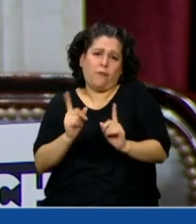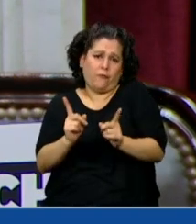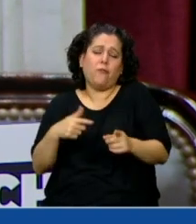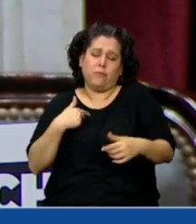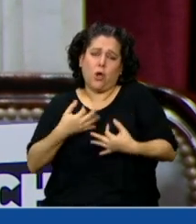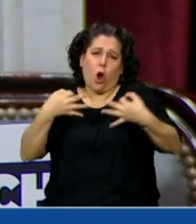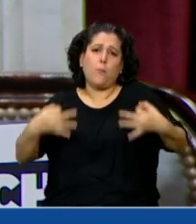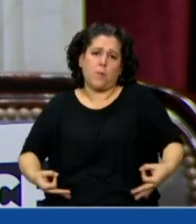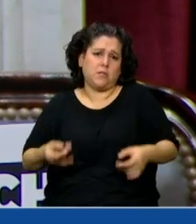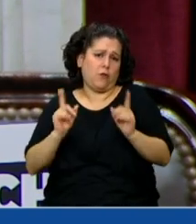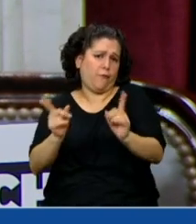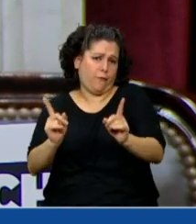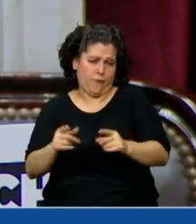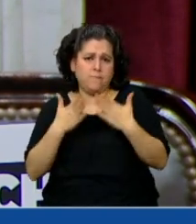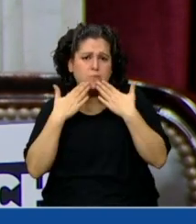comprometidas y comprometidos. Muchas gracias.